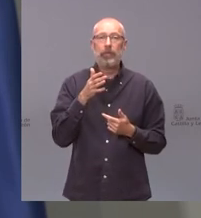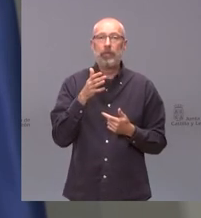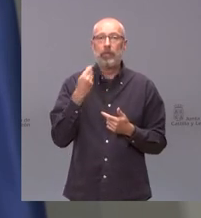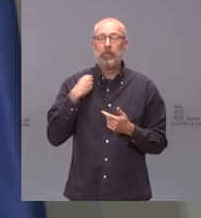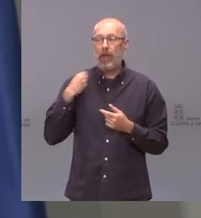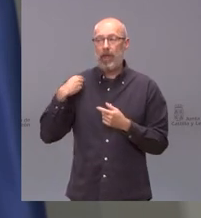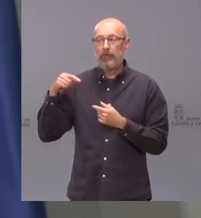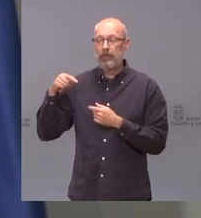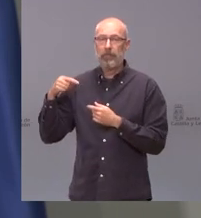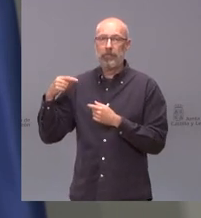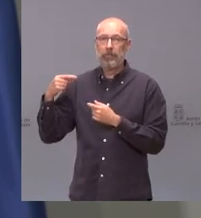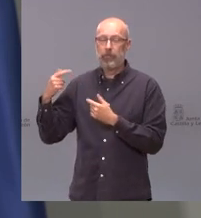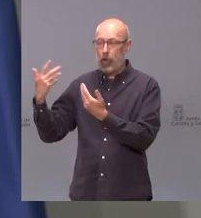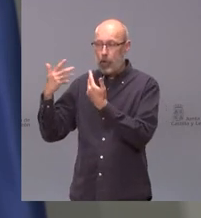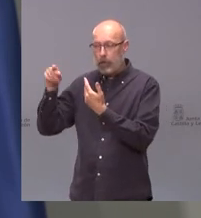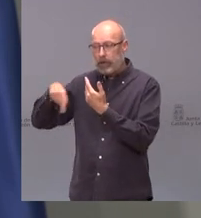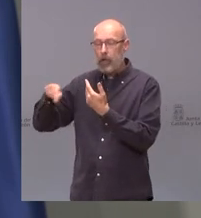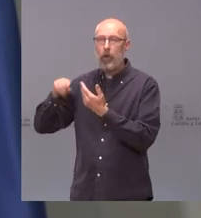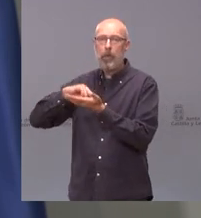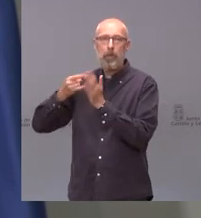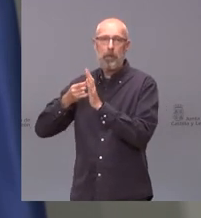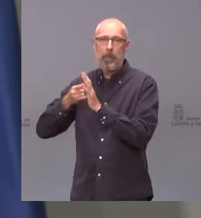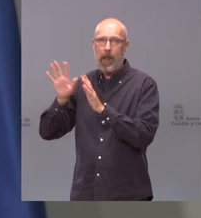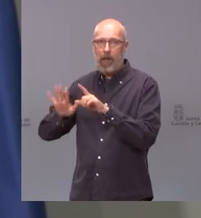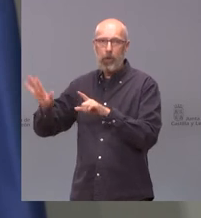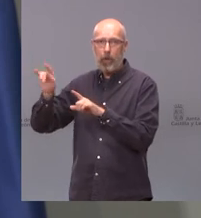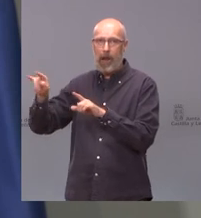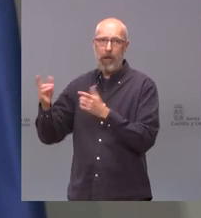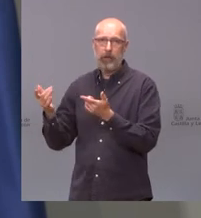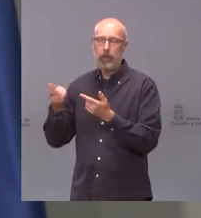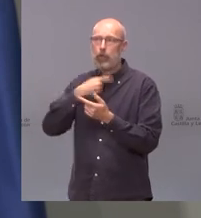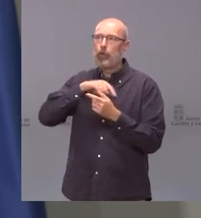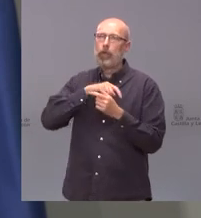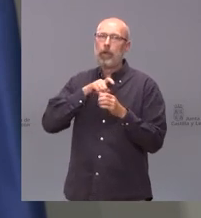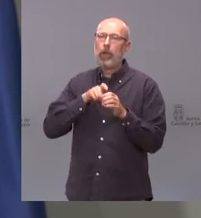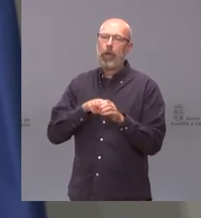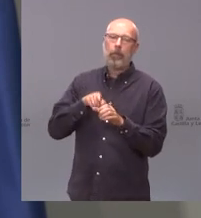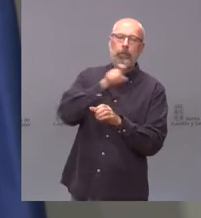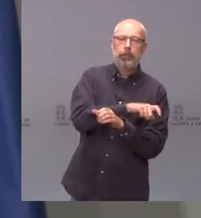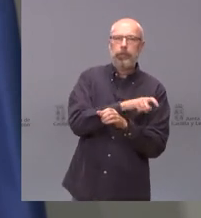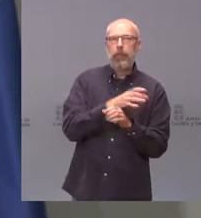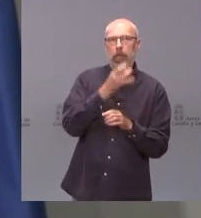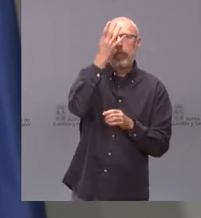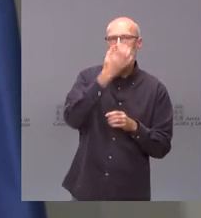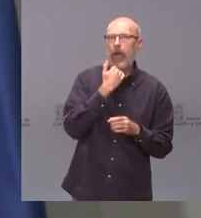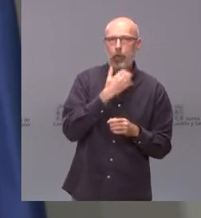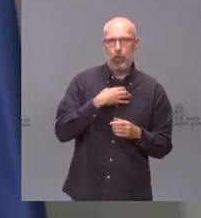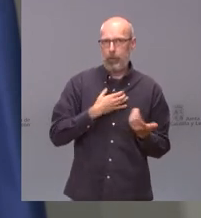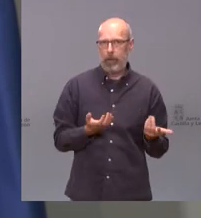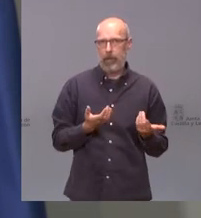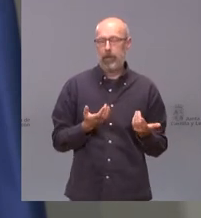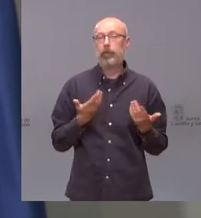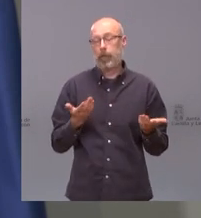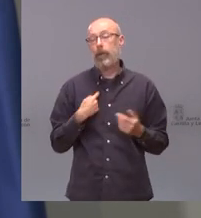indicaciones de acuerdo al plan nacional y nosotros no podemos salirnos del plan nacional pero lo sí que les tengo que decir a esas